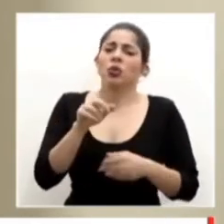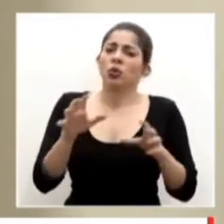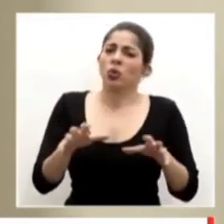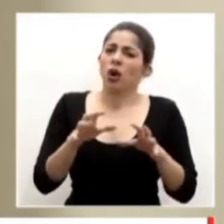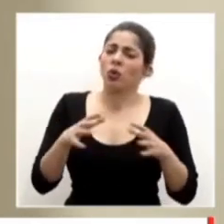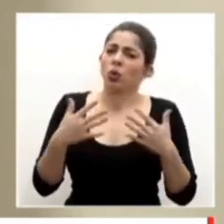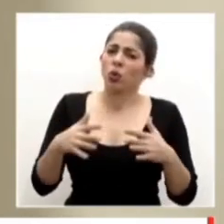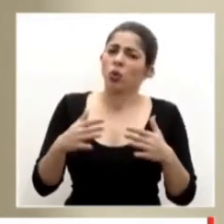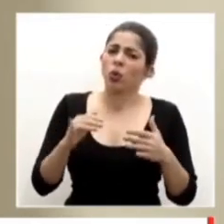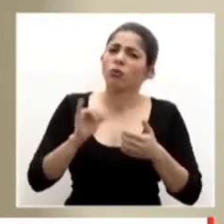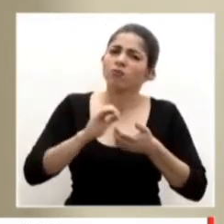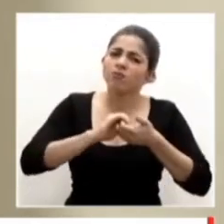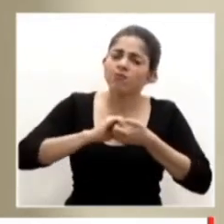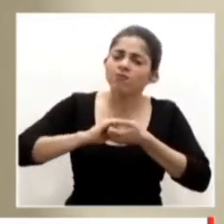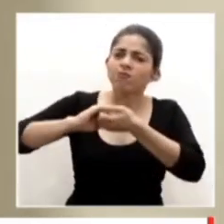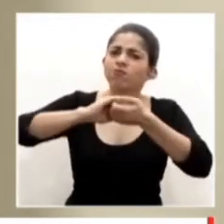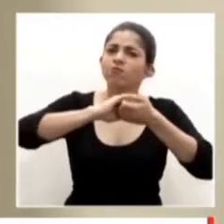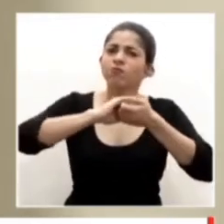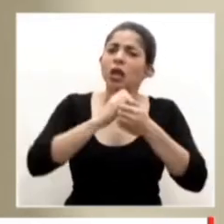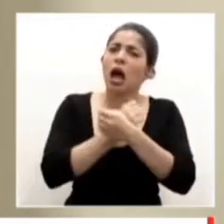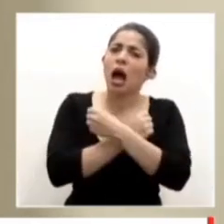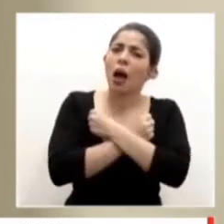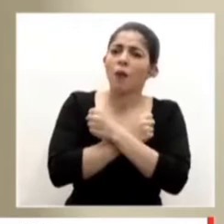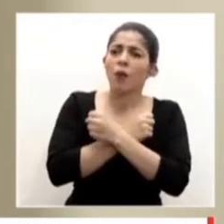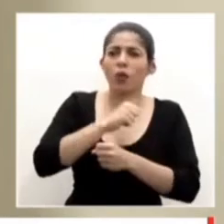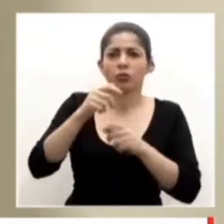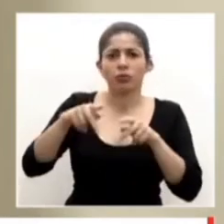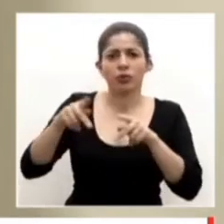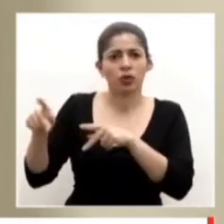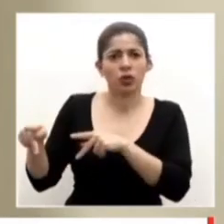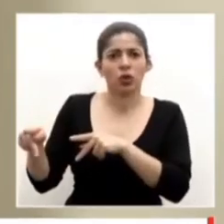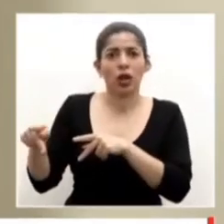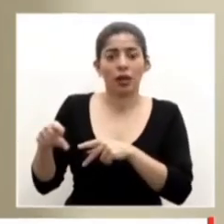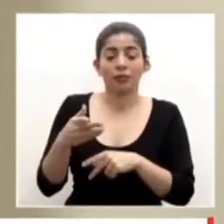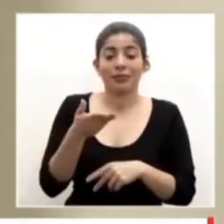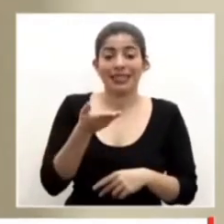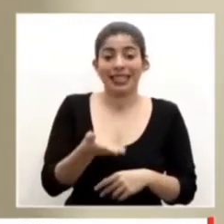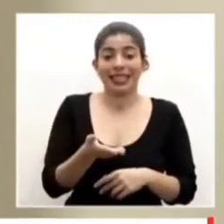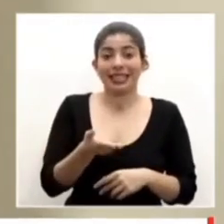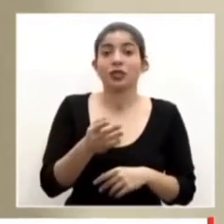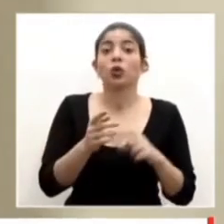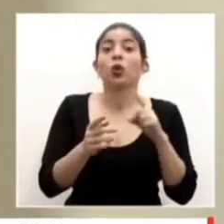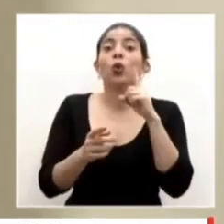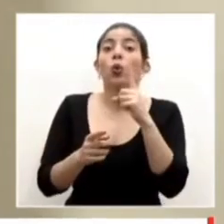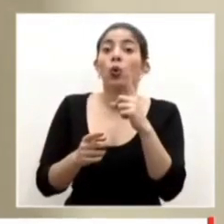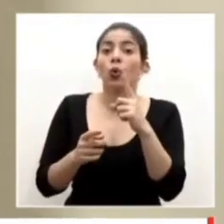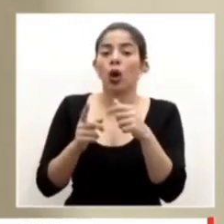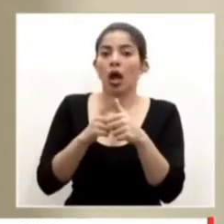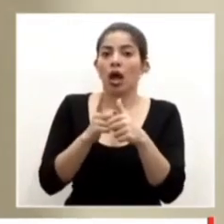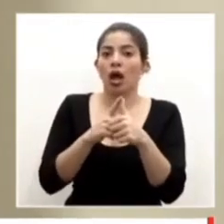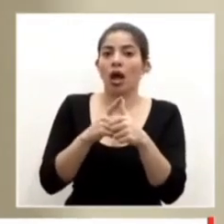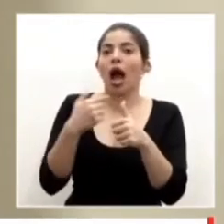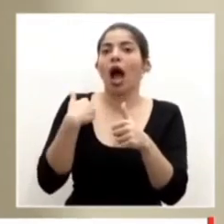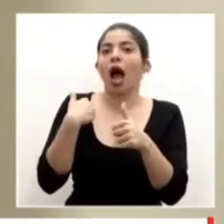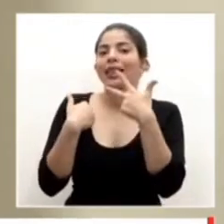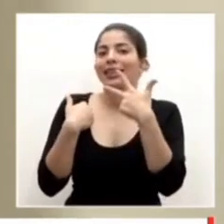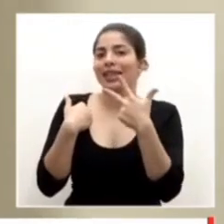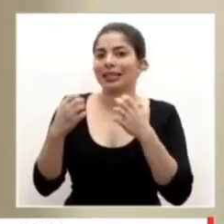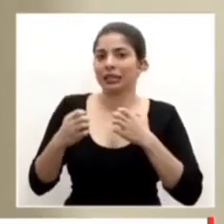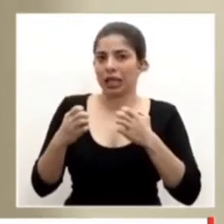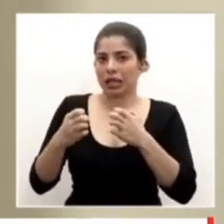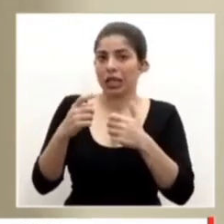solidaridad y de amor al prójimo. Y esta es una de tres estrategias que estamos